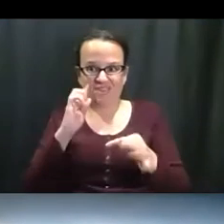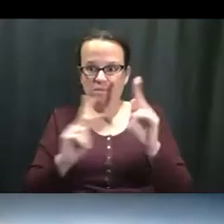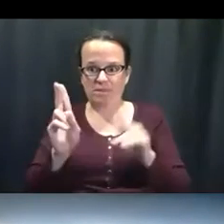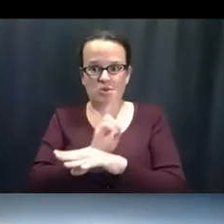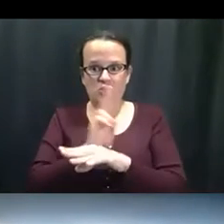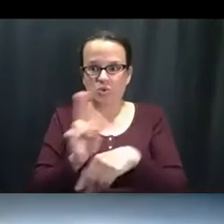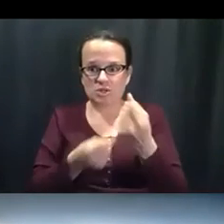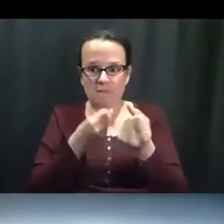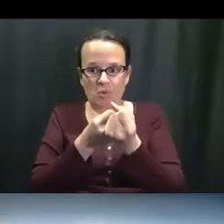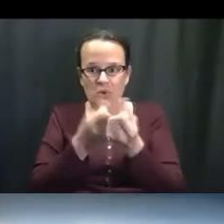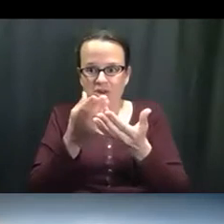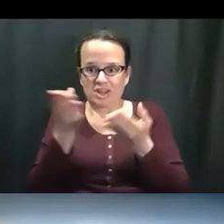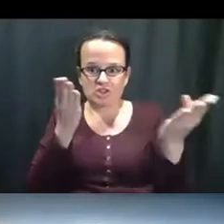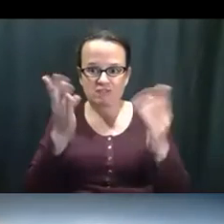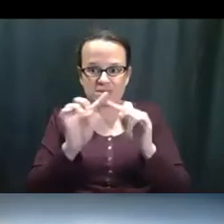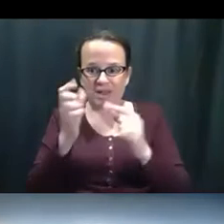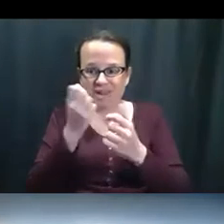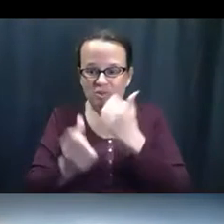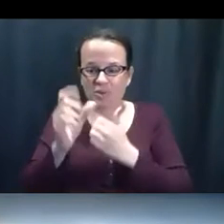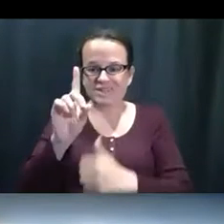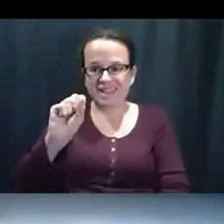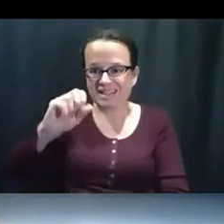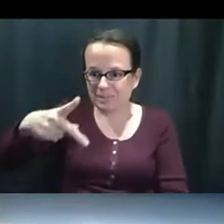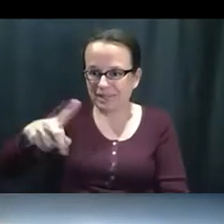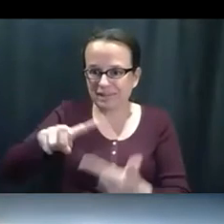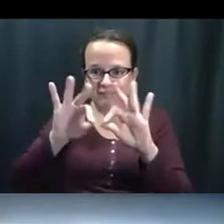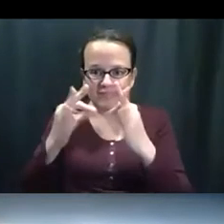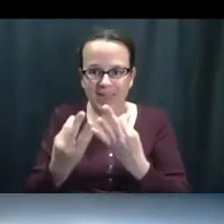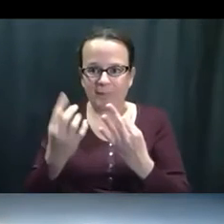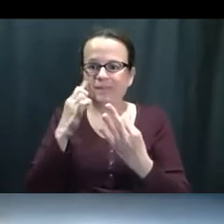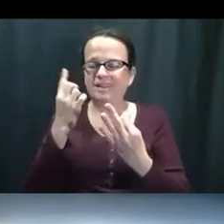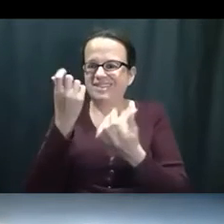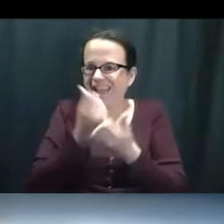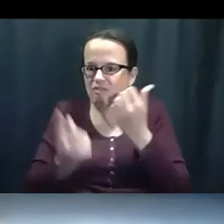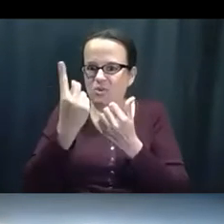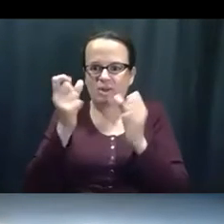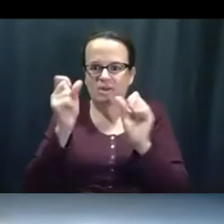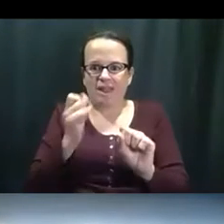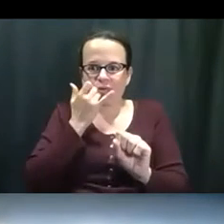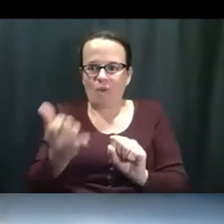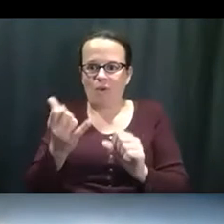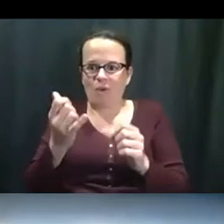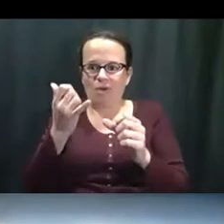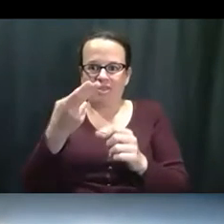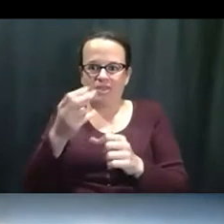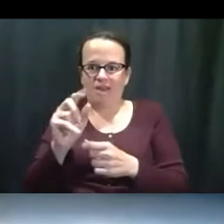Entonces, especialmente para las personas que están asegurados en los servicios, familias, todo el mundo está,